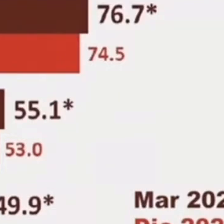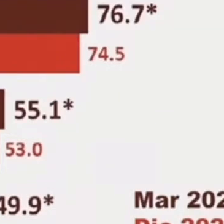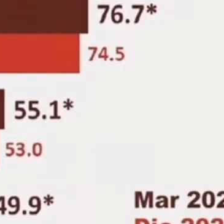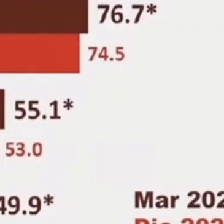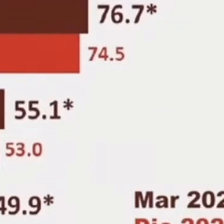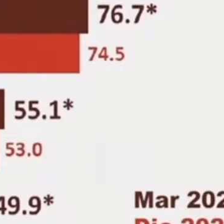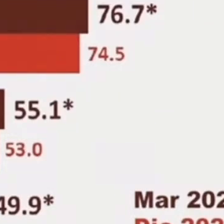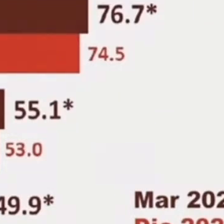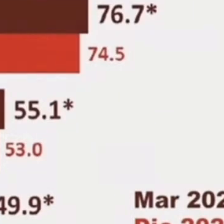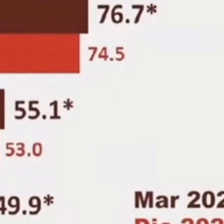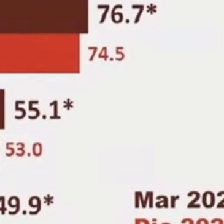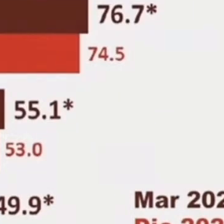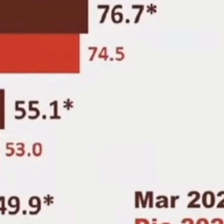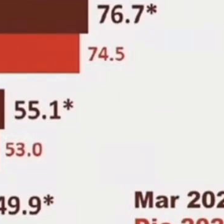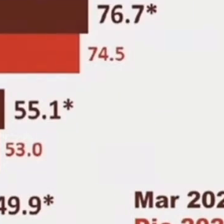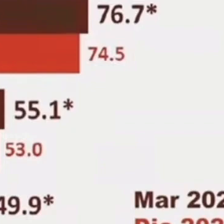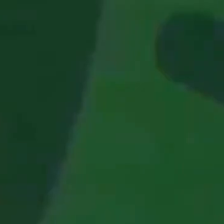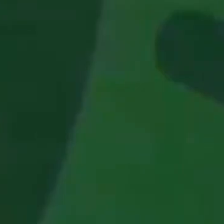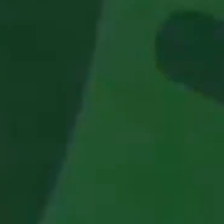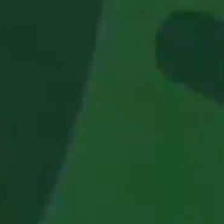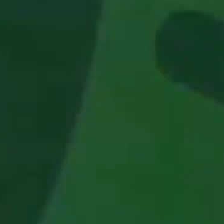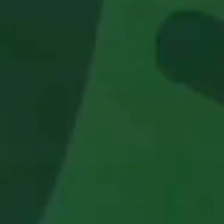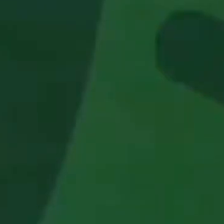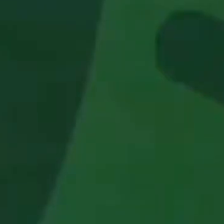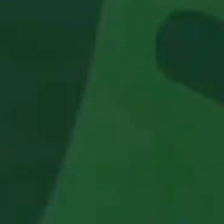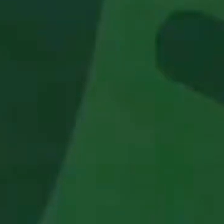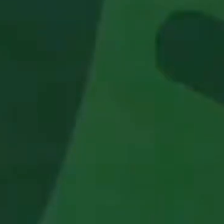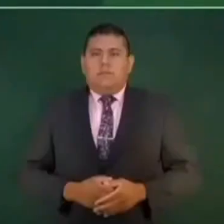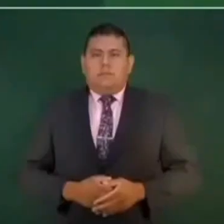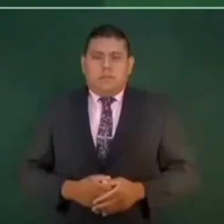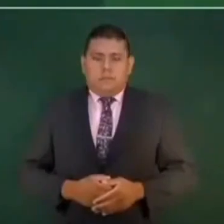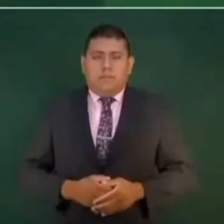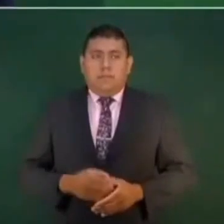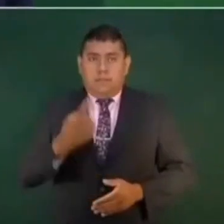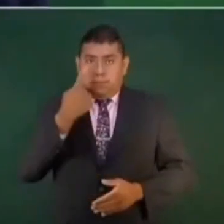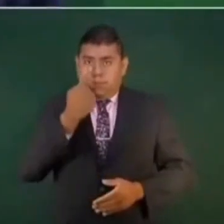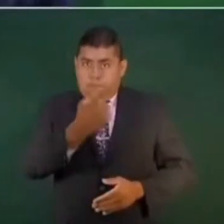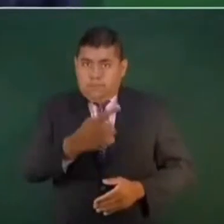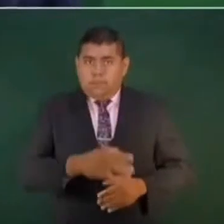no sólo de las élites es que así nos tenían